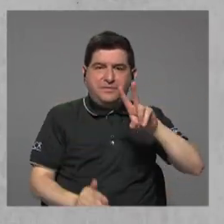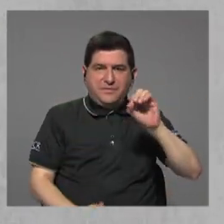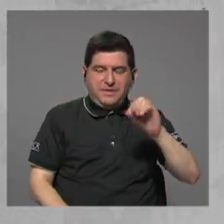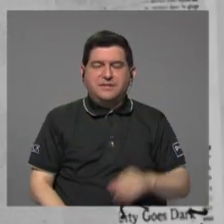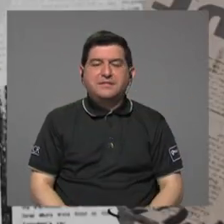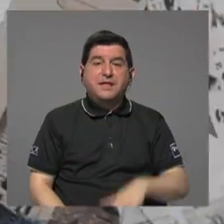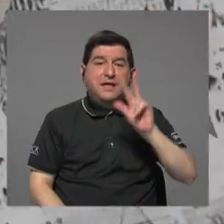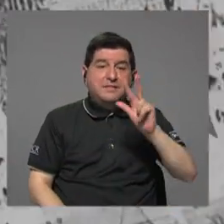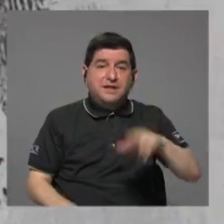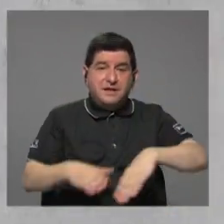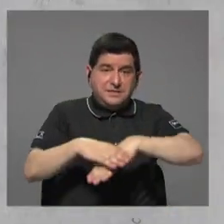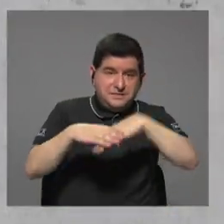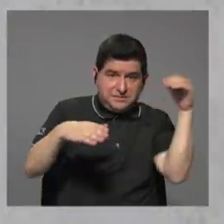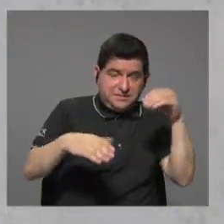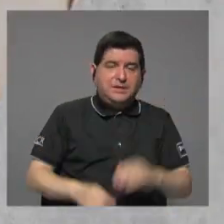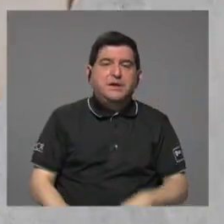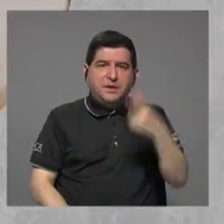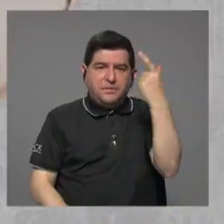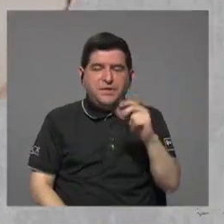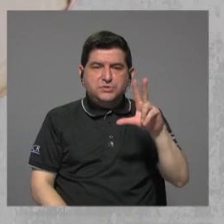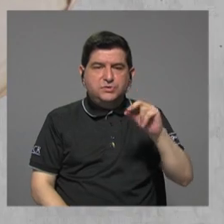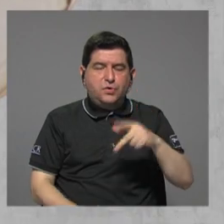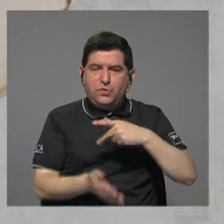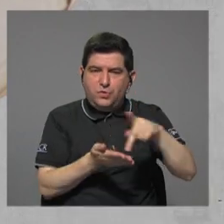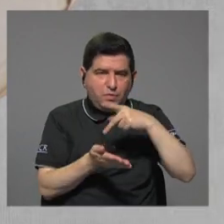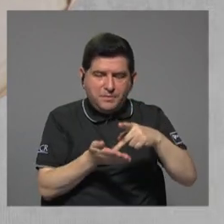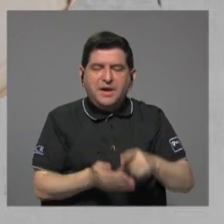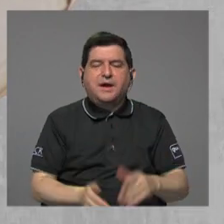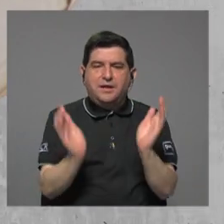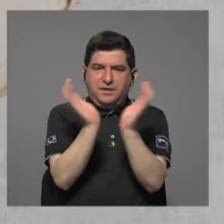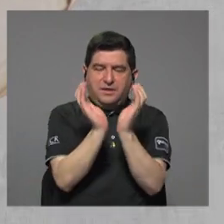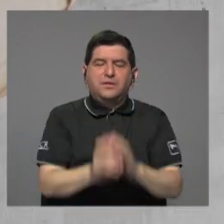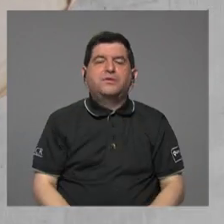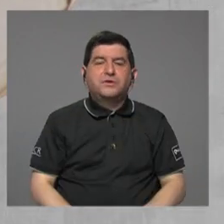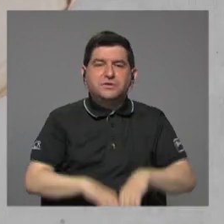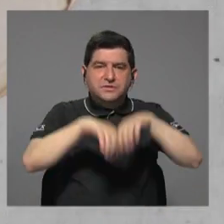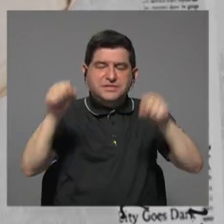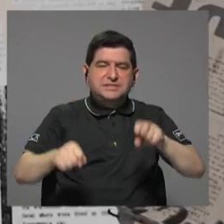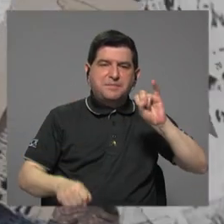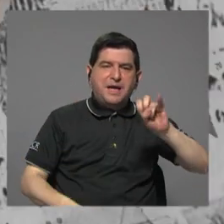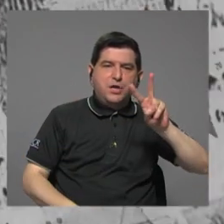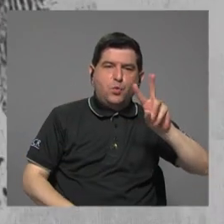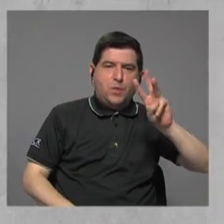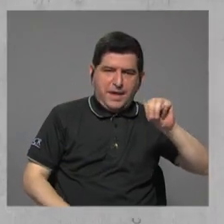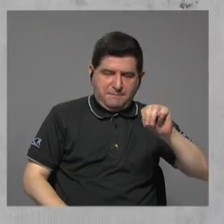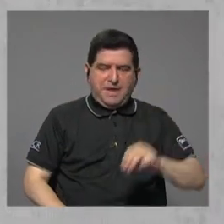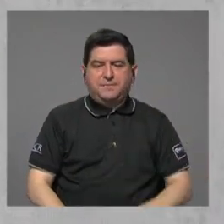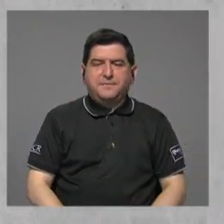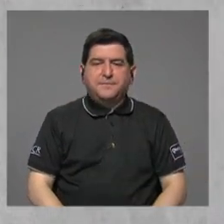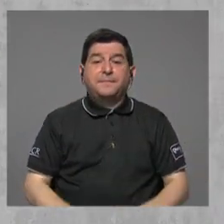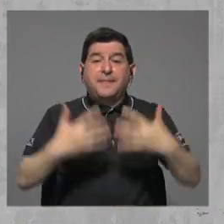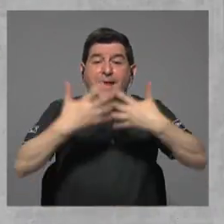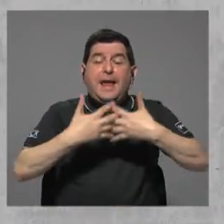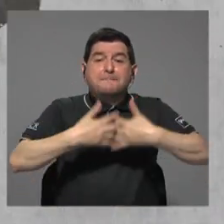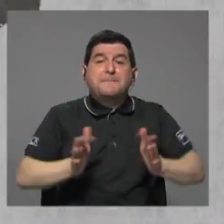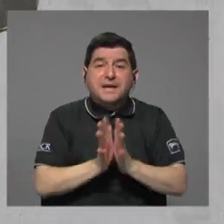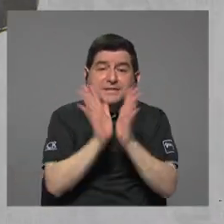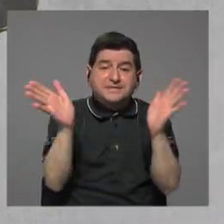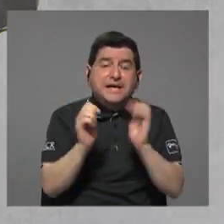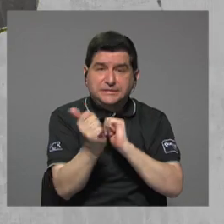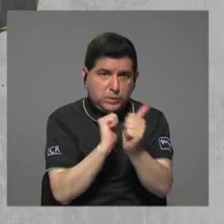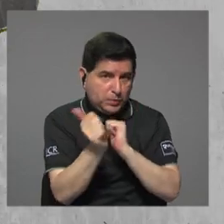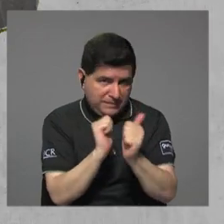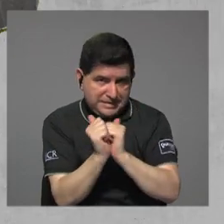exclusiones, las pensiones no contributivas de la caja y el régimen de invalidez, vejez y muerte, las empresas públicas en